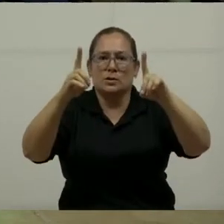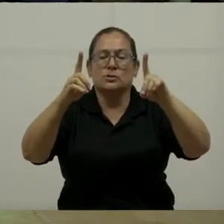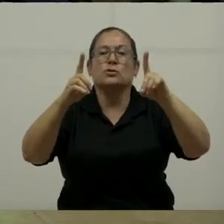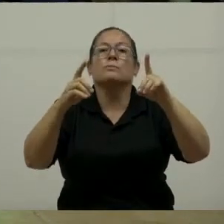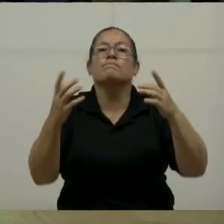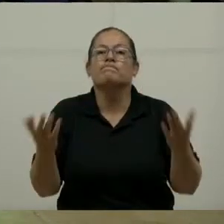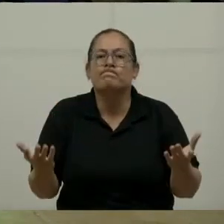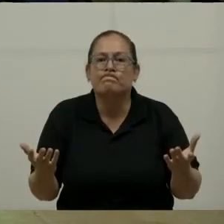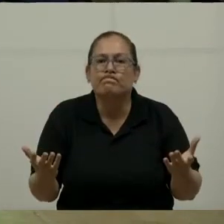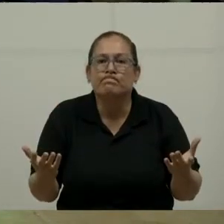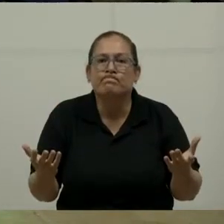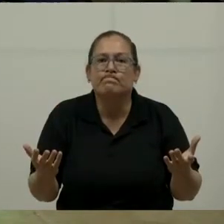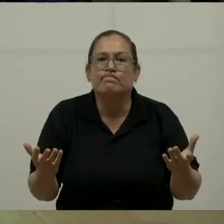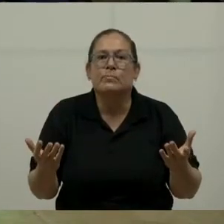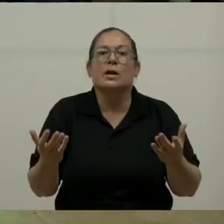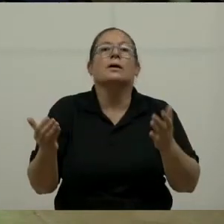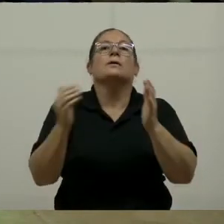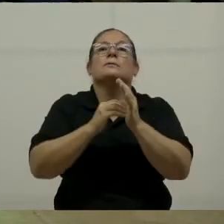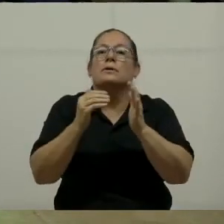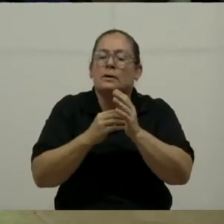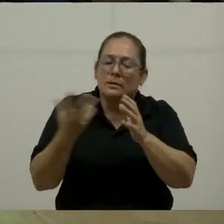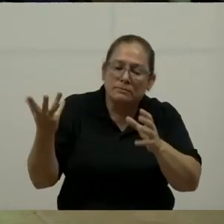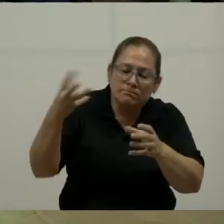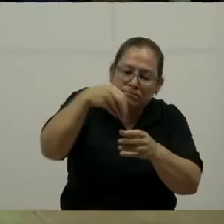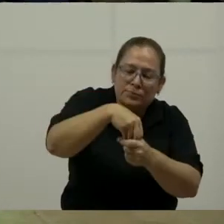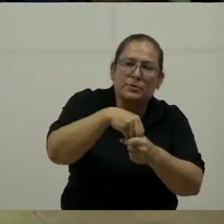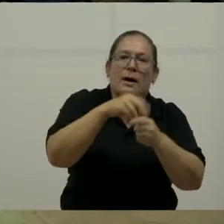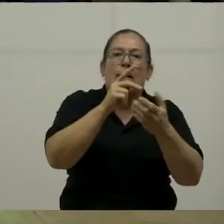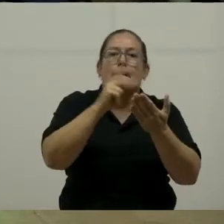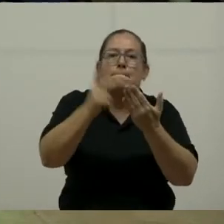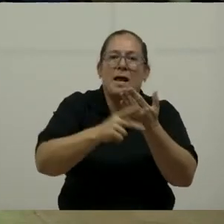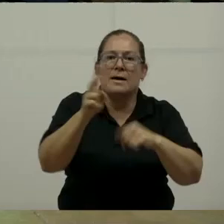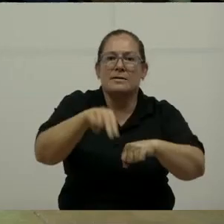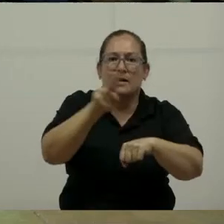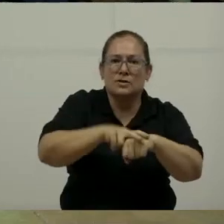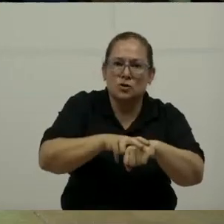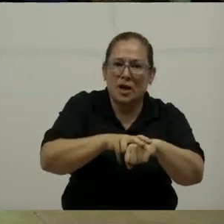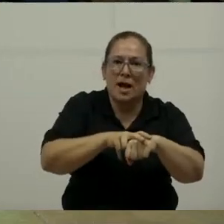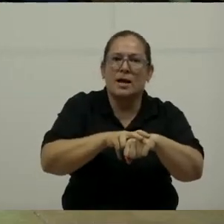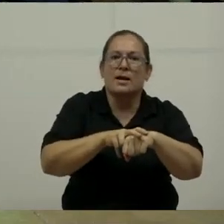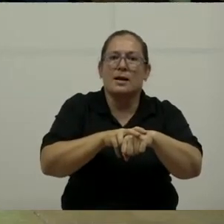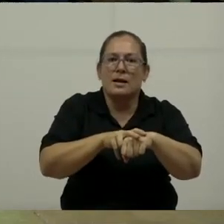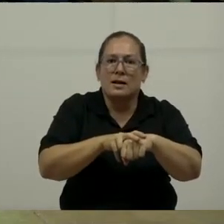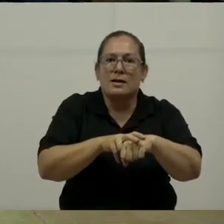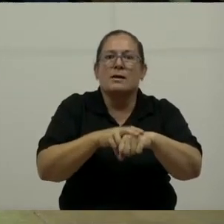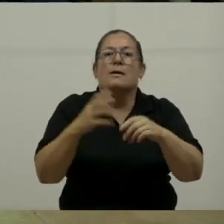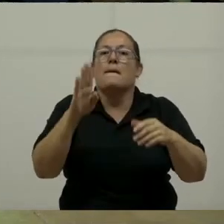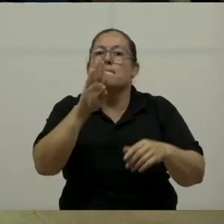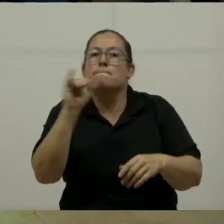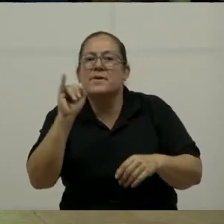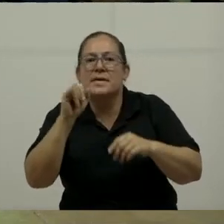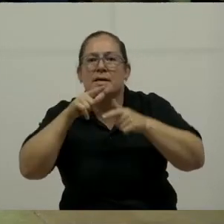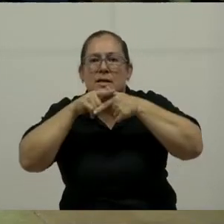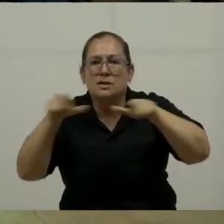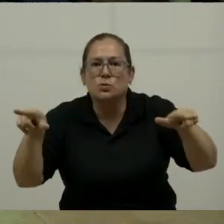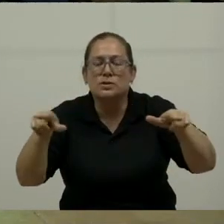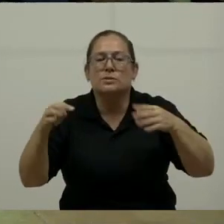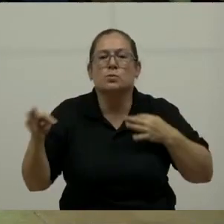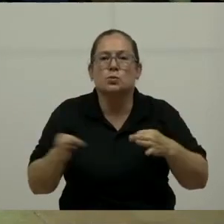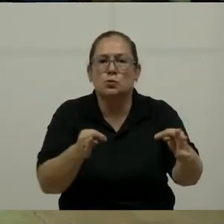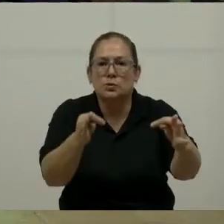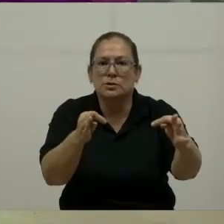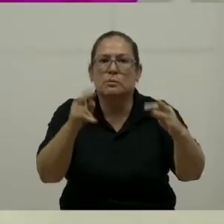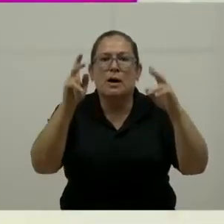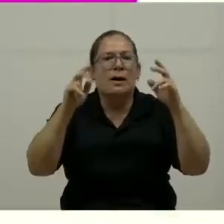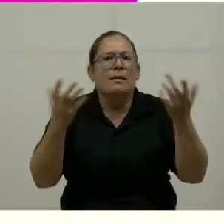ello es importante la vinculación del turismo en los planes nacionales, planes que tengan que ver con bilingüismo, con turismo como un tema de